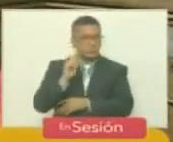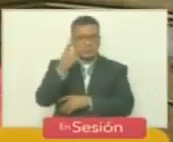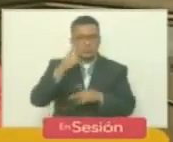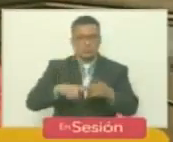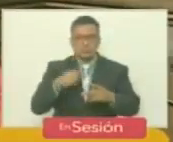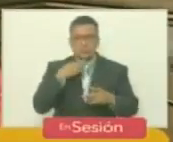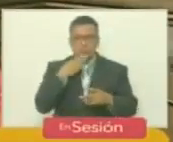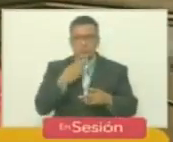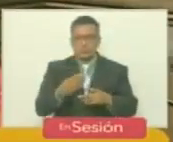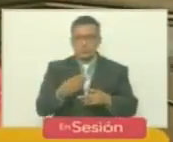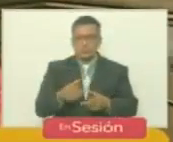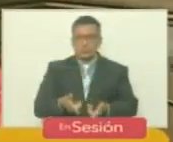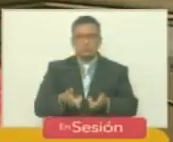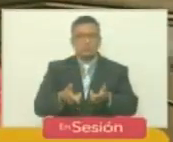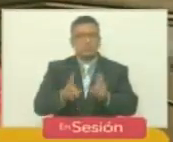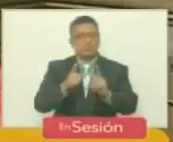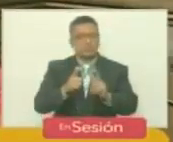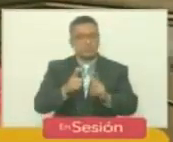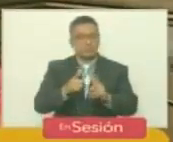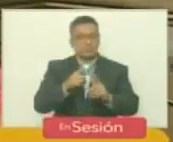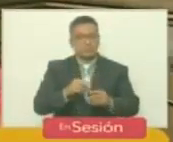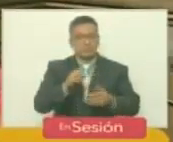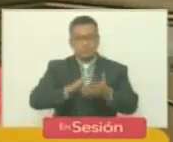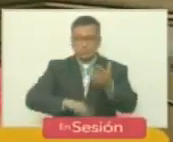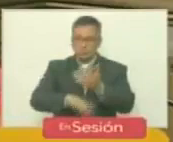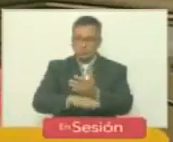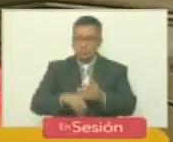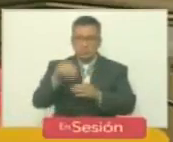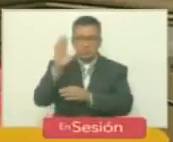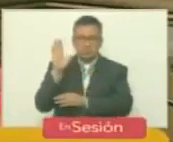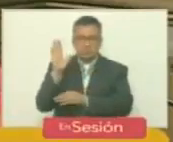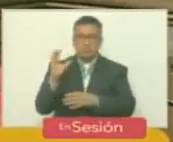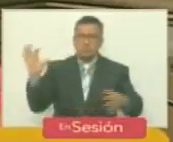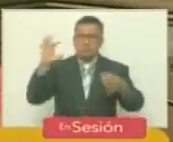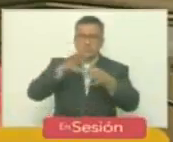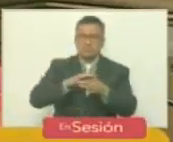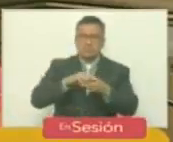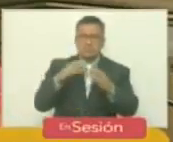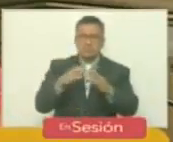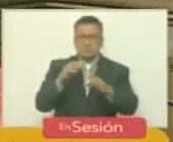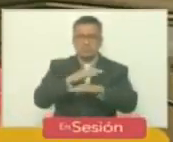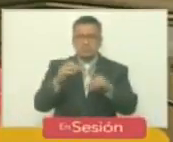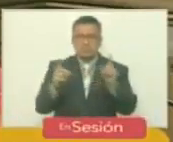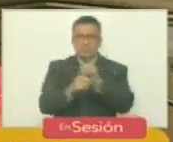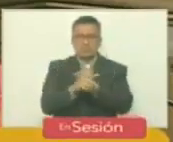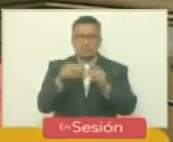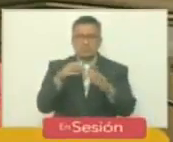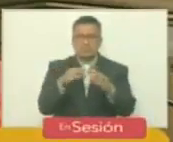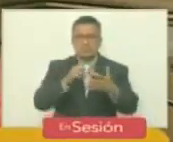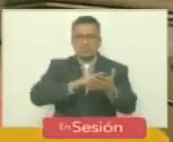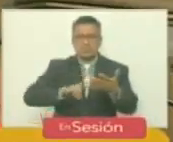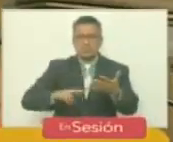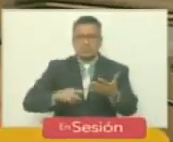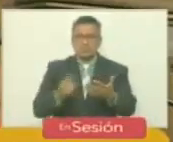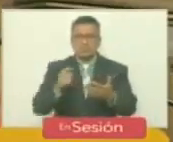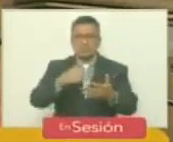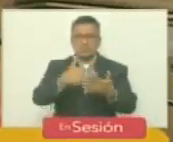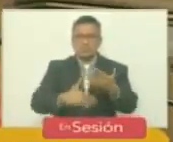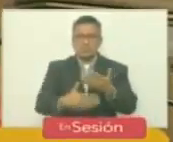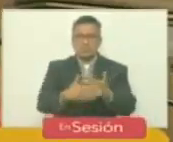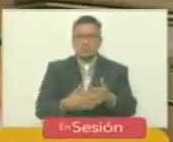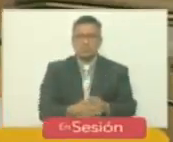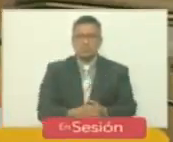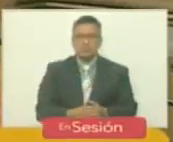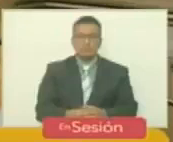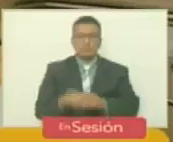solicitando permiso para ausentarse, juramentar e incorporar a sus suplentes indicados en lista anexa. Para